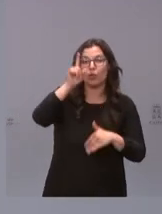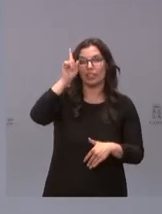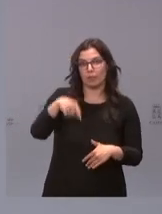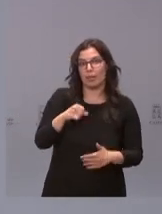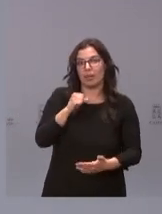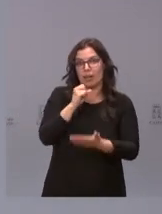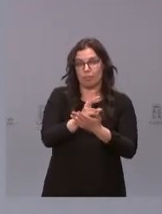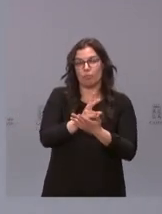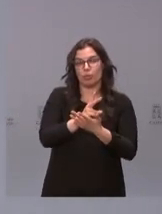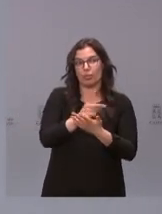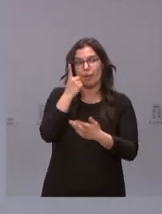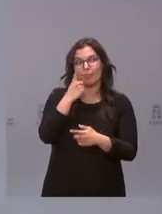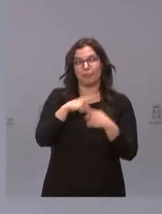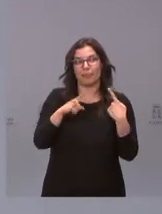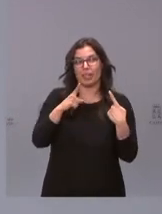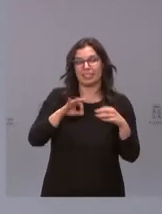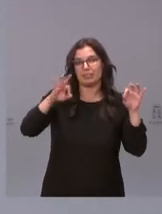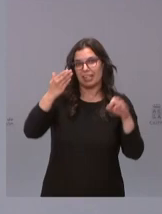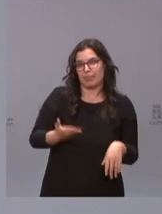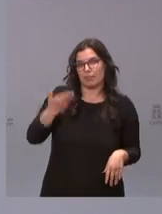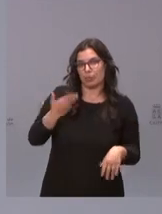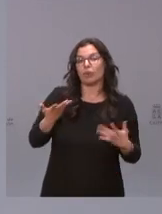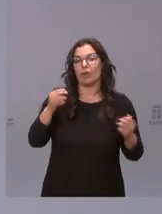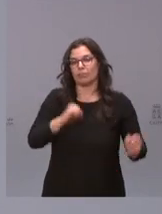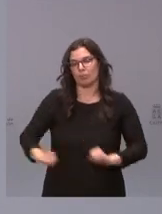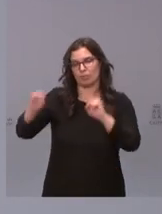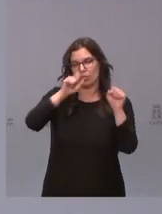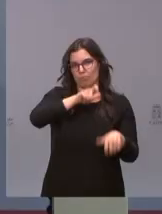por algo especialmente relevante la protección de las personas